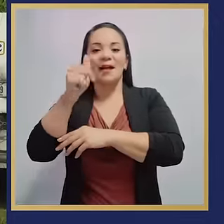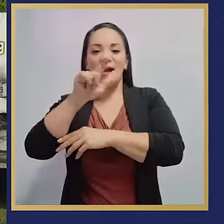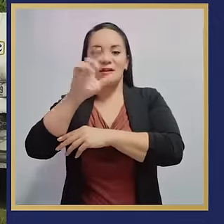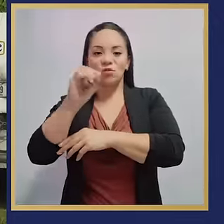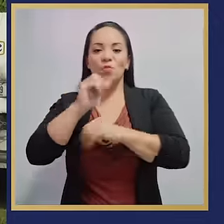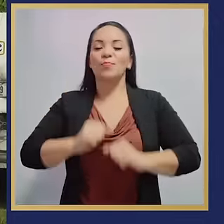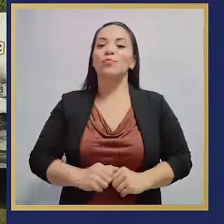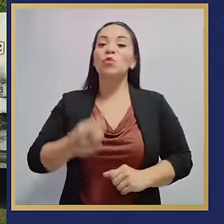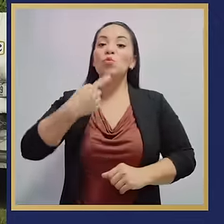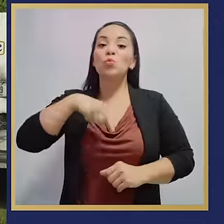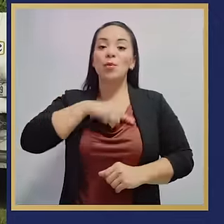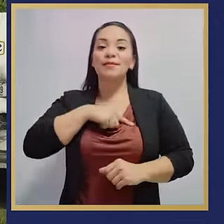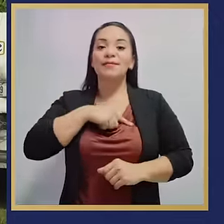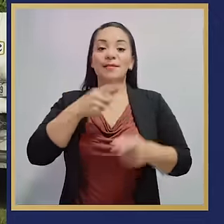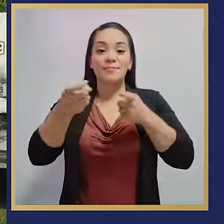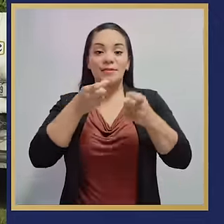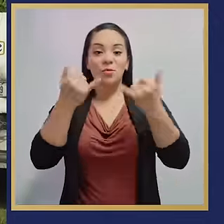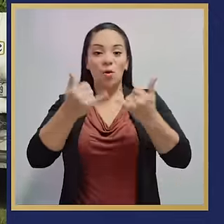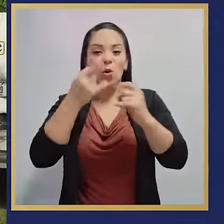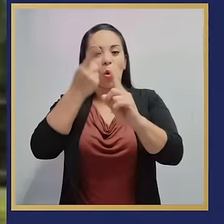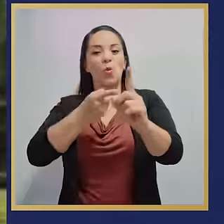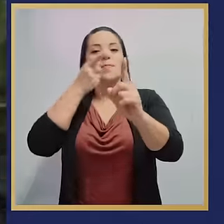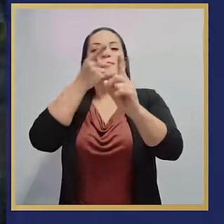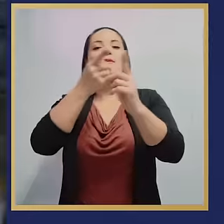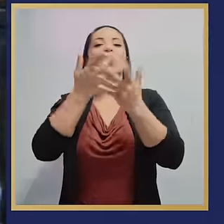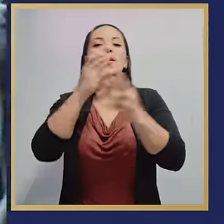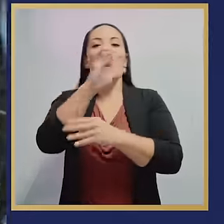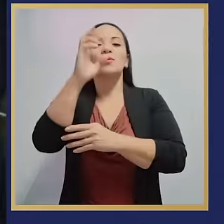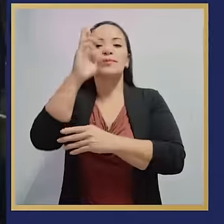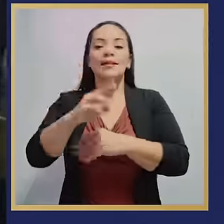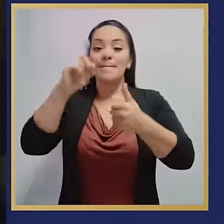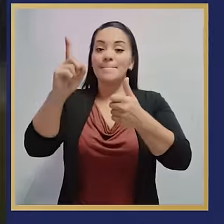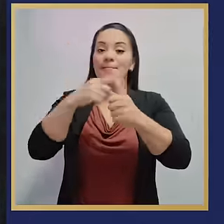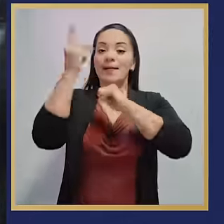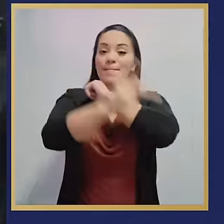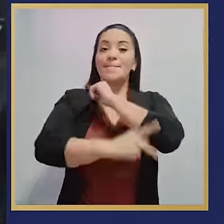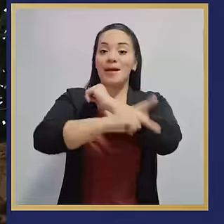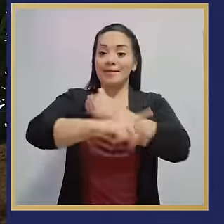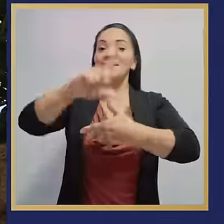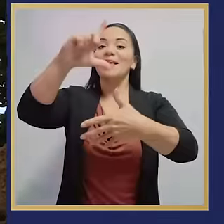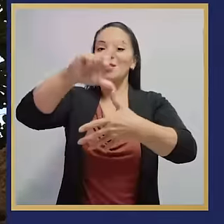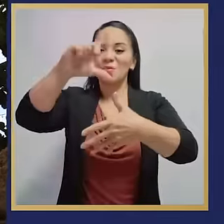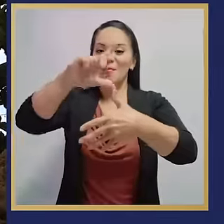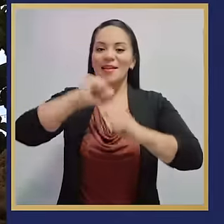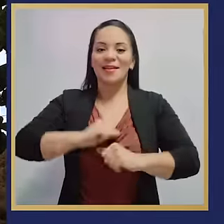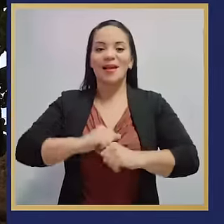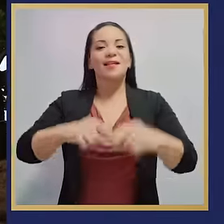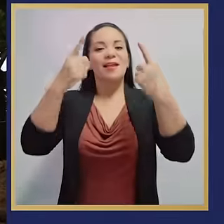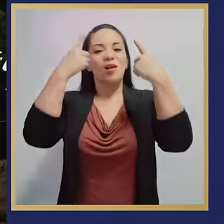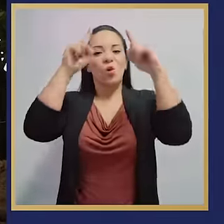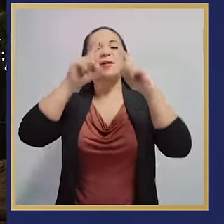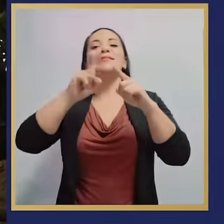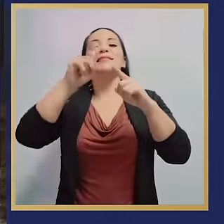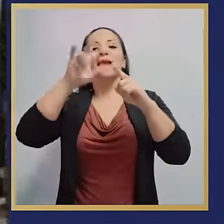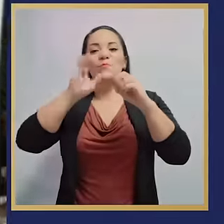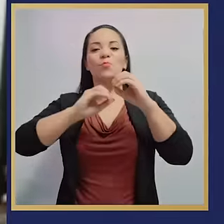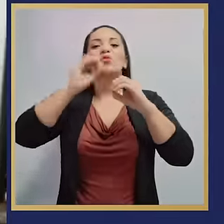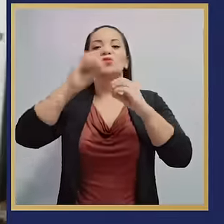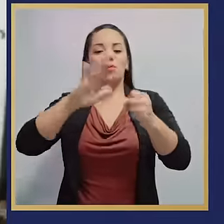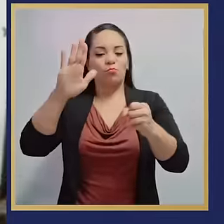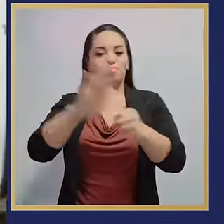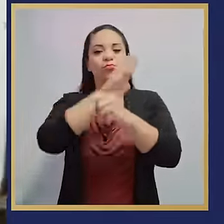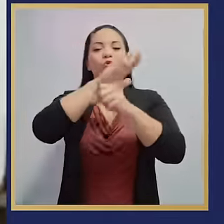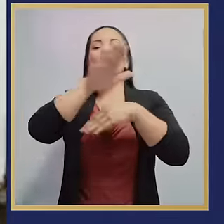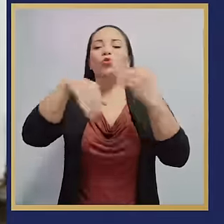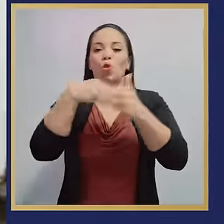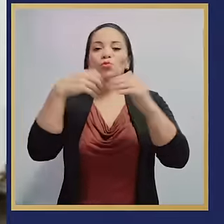esto, esta administración se ha planteado el objetivo de que Costa Rica sea el primer país latinoamericano que alcance el 100%